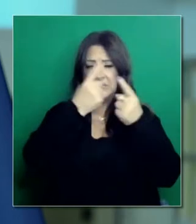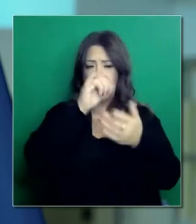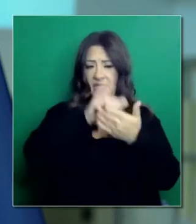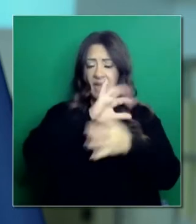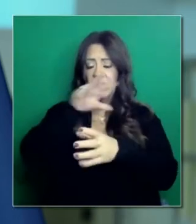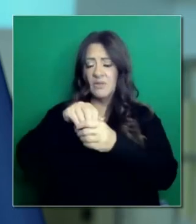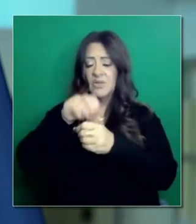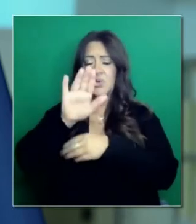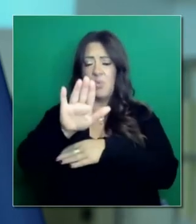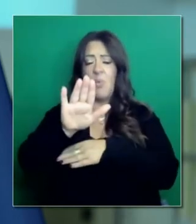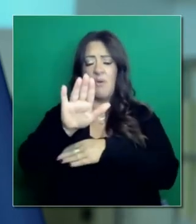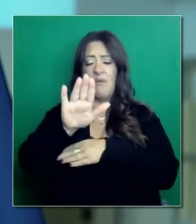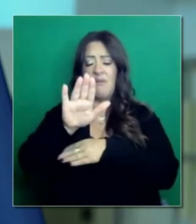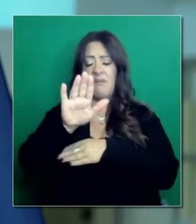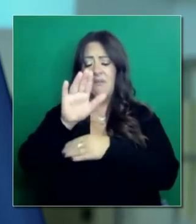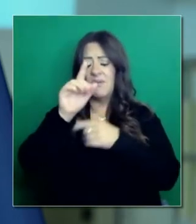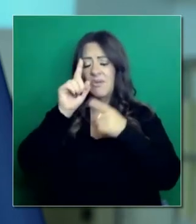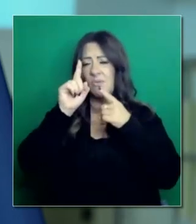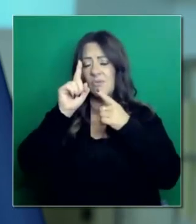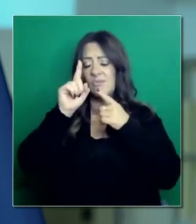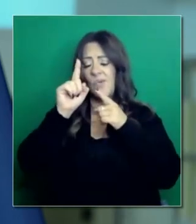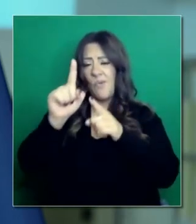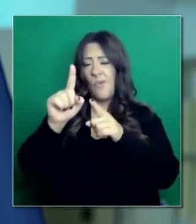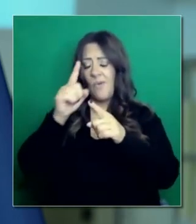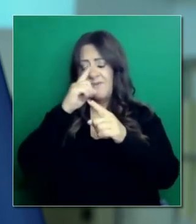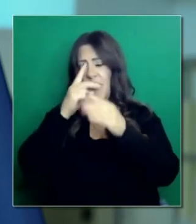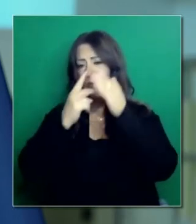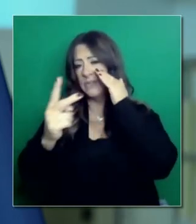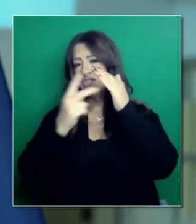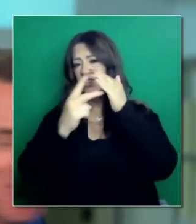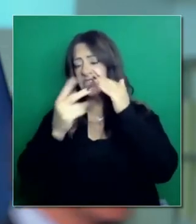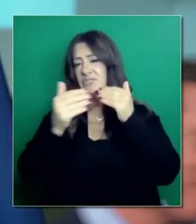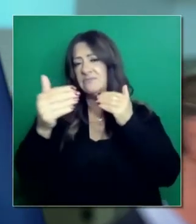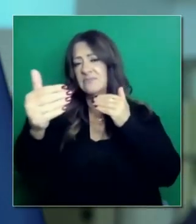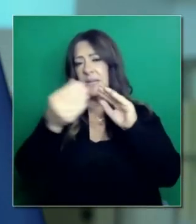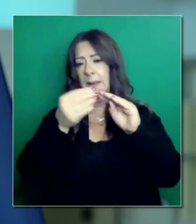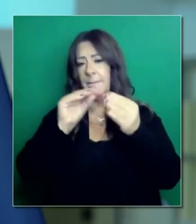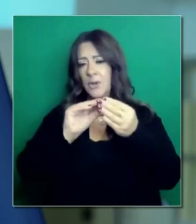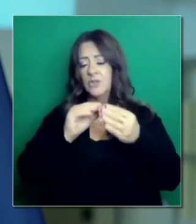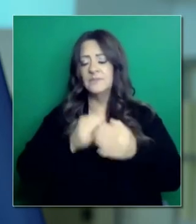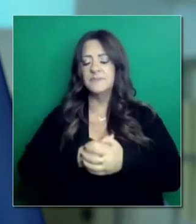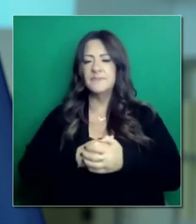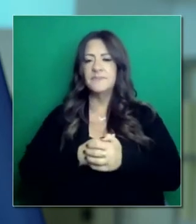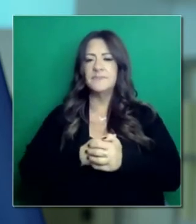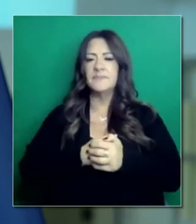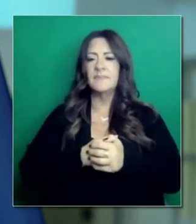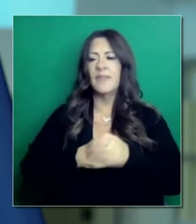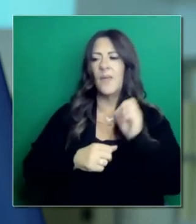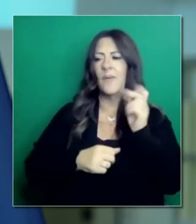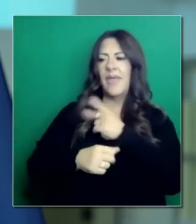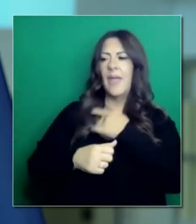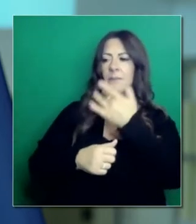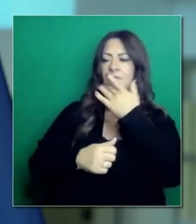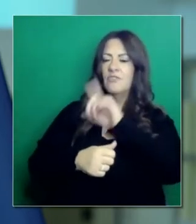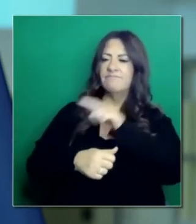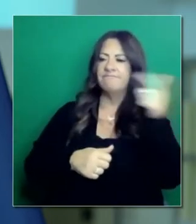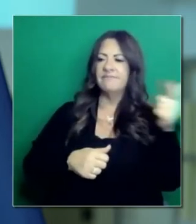agradezco. Doctor Ghali está ya a mitad de camino acá para hacer la respuesta a su pregunta. Doctor Ghali, adelante.